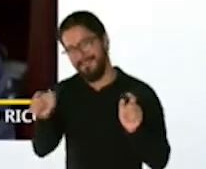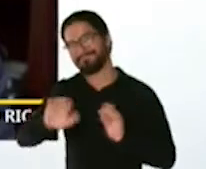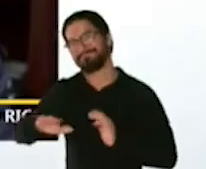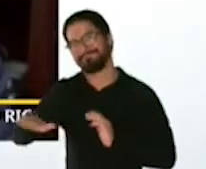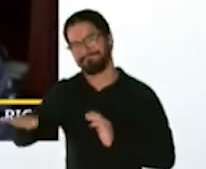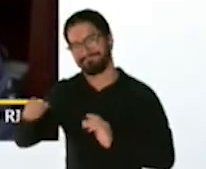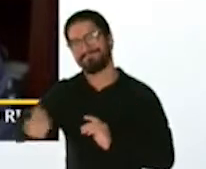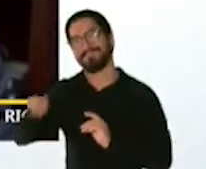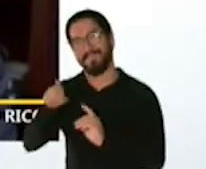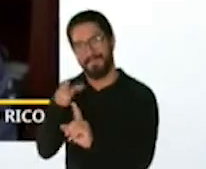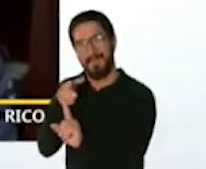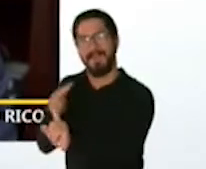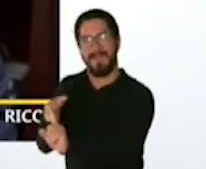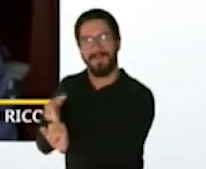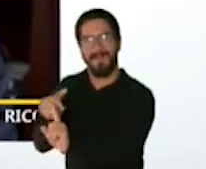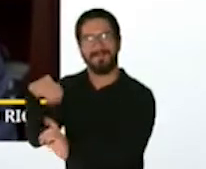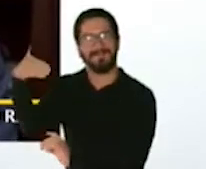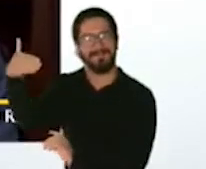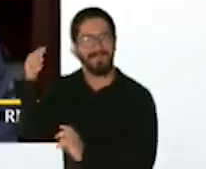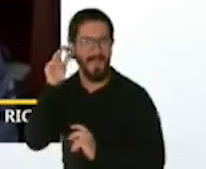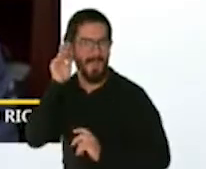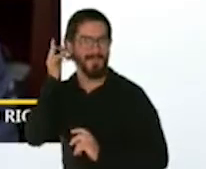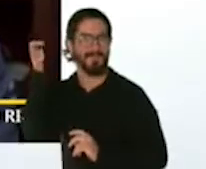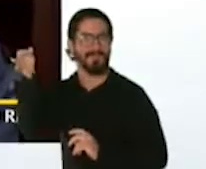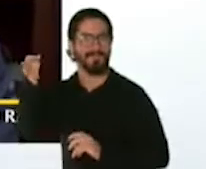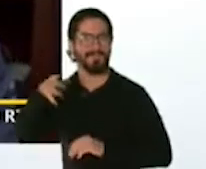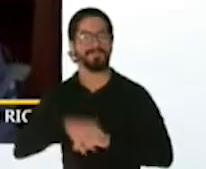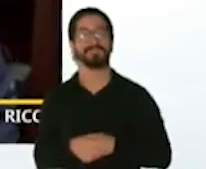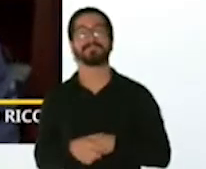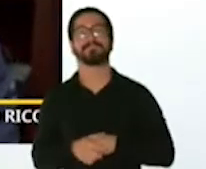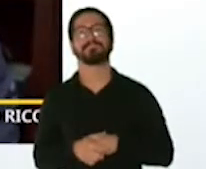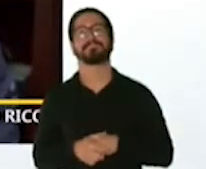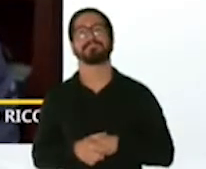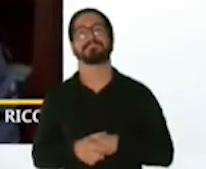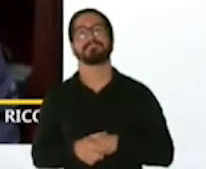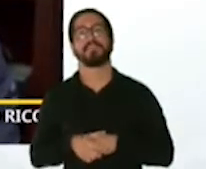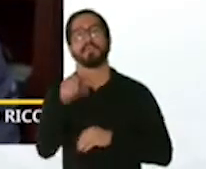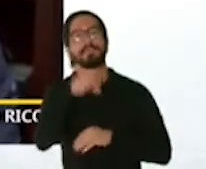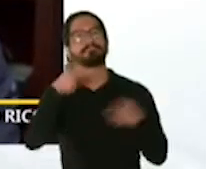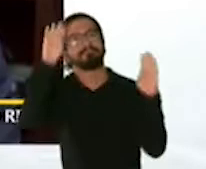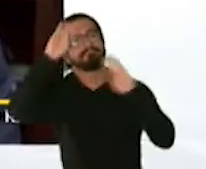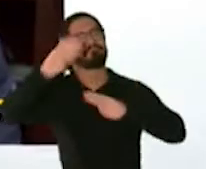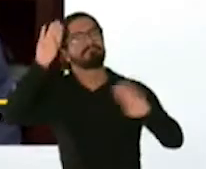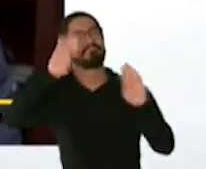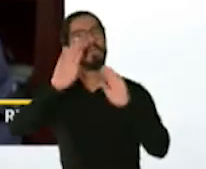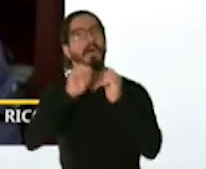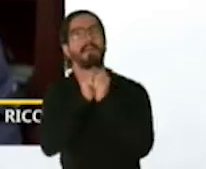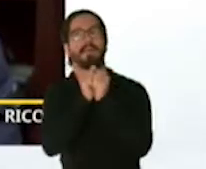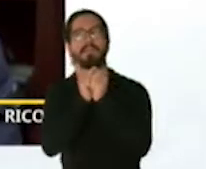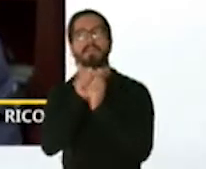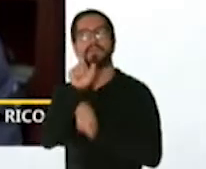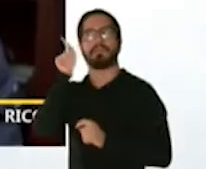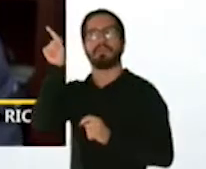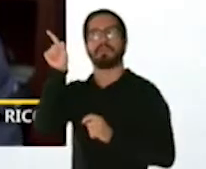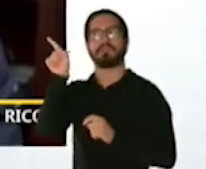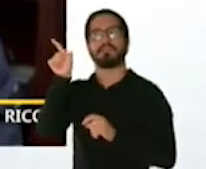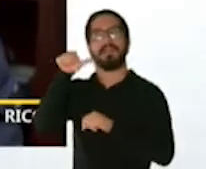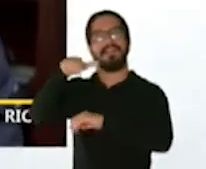también vacunar a la pediátrica doctor alguna preocupación con el hecho de que ya en Inglaterra